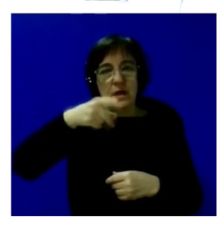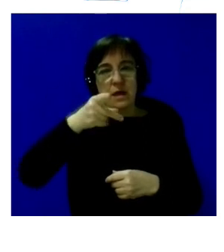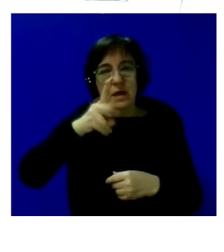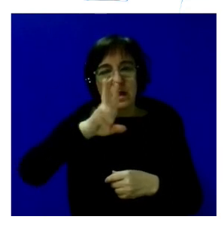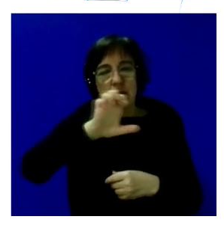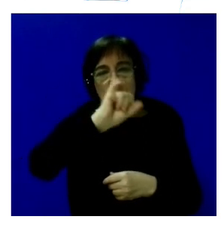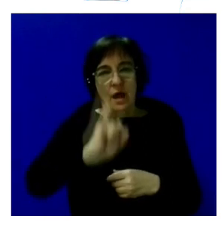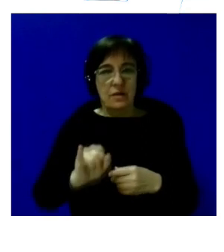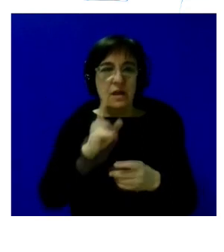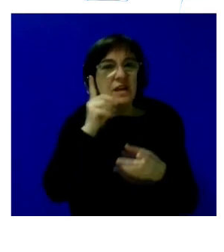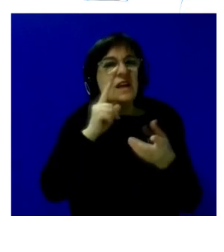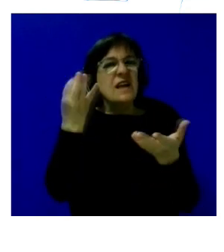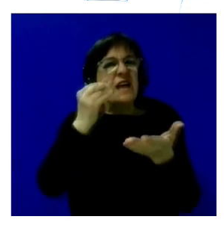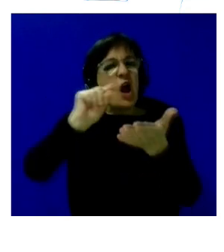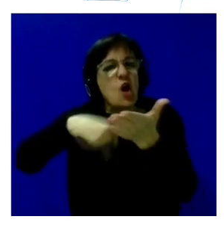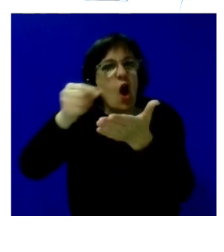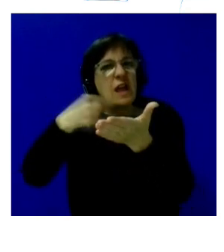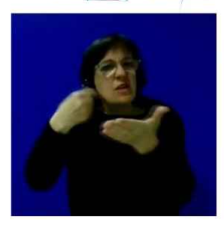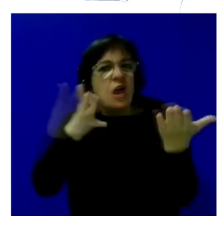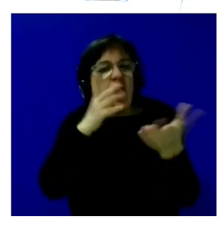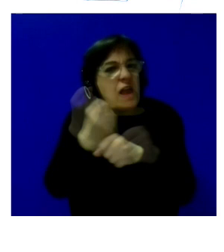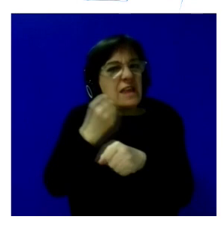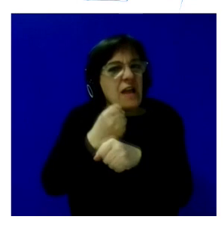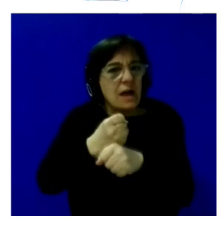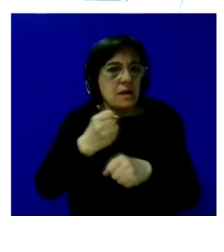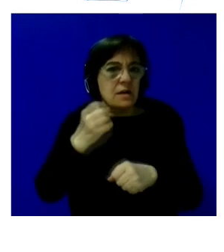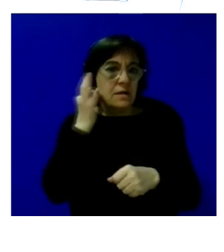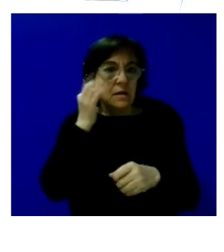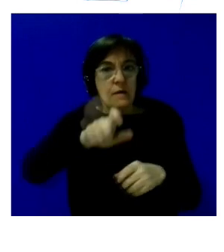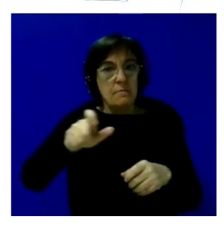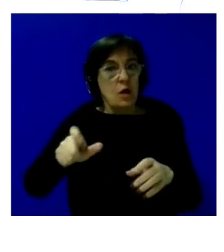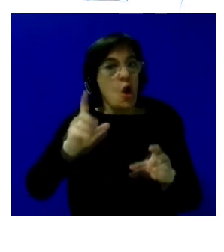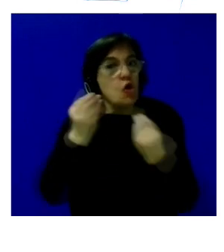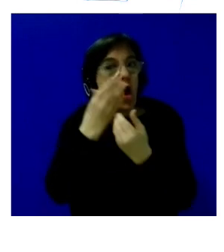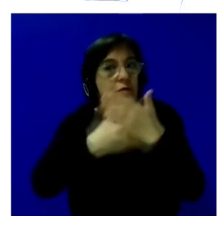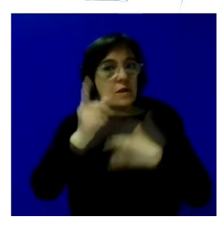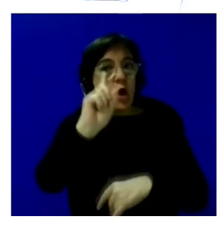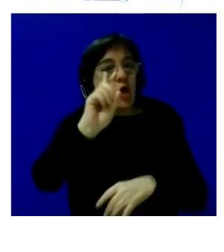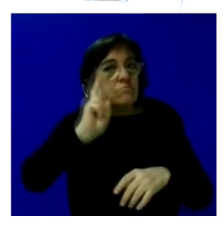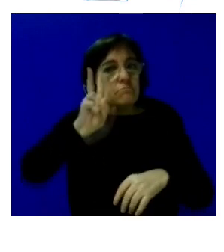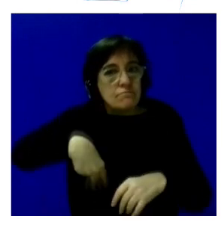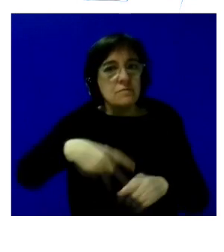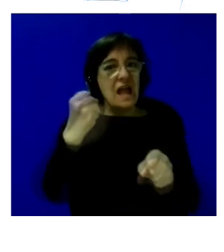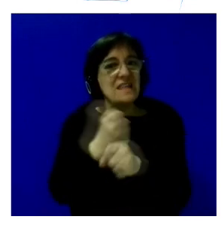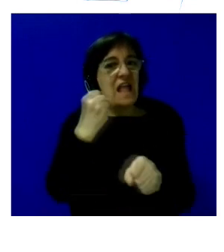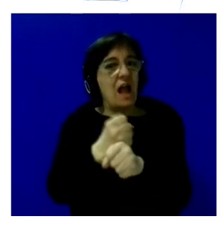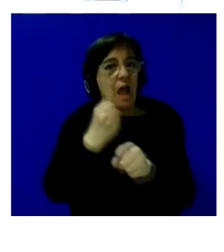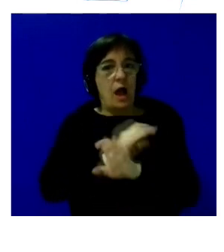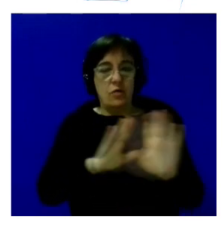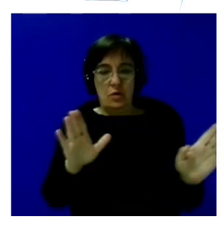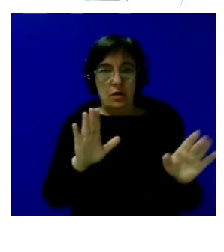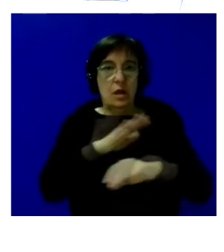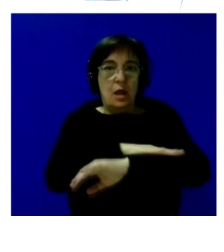han contratado a estas personas a estas trabajadoras? porque no hay que verlas como personas con discapacidad sino como trabajadoras pues en administraciones